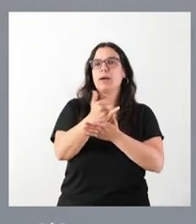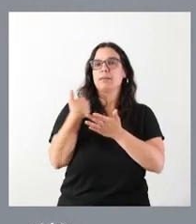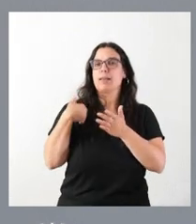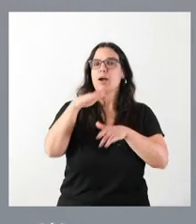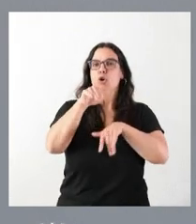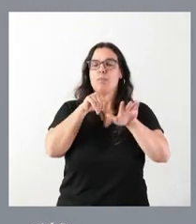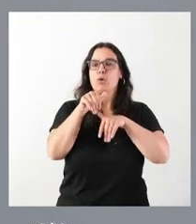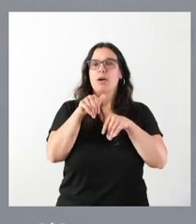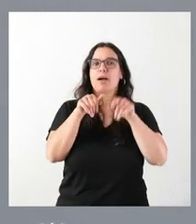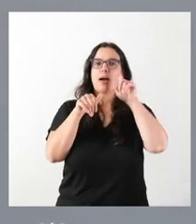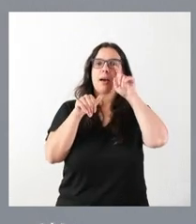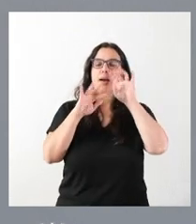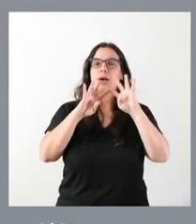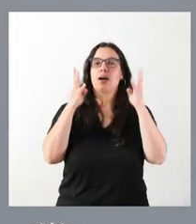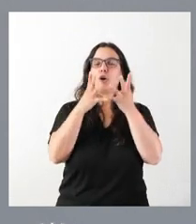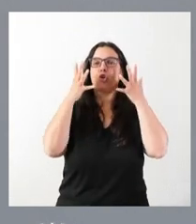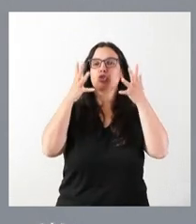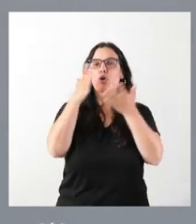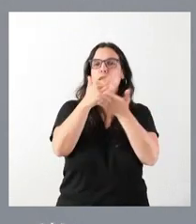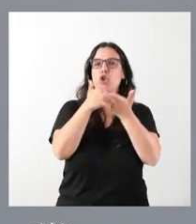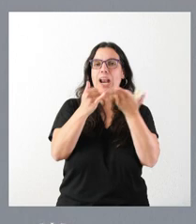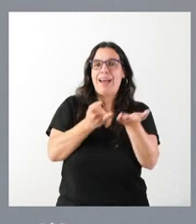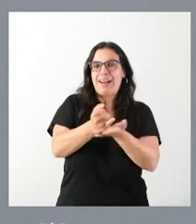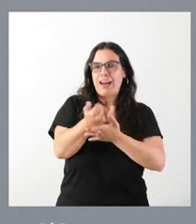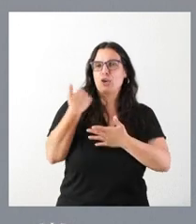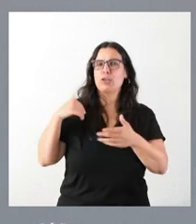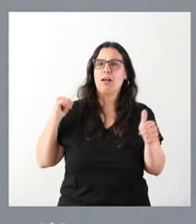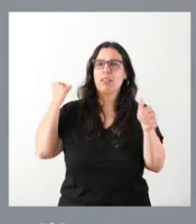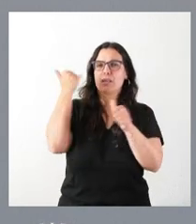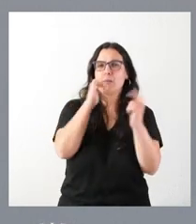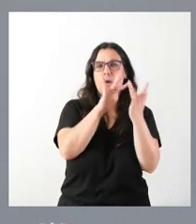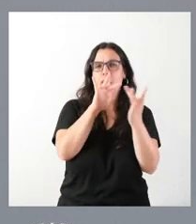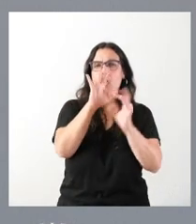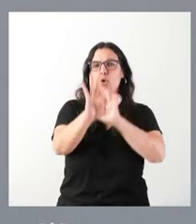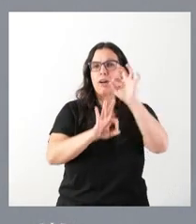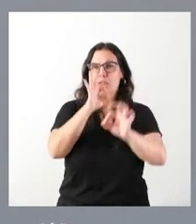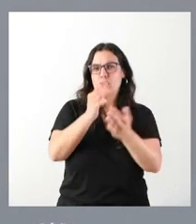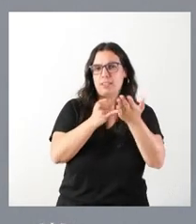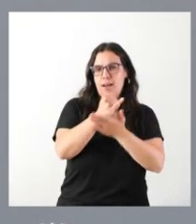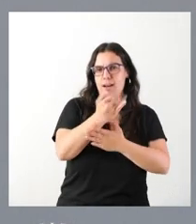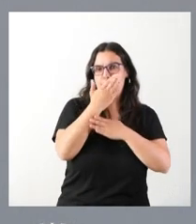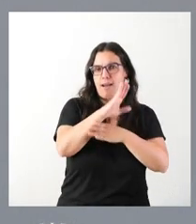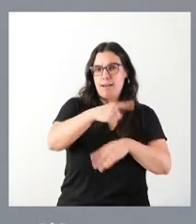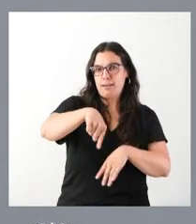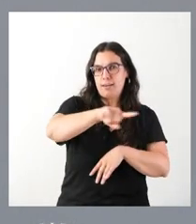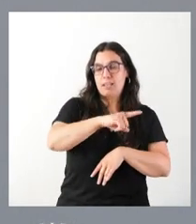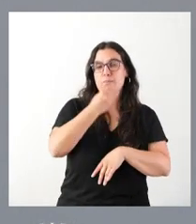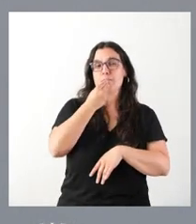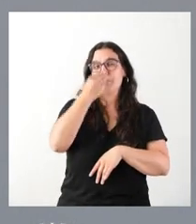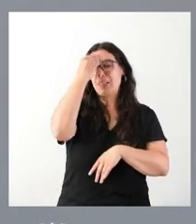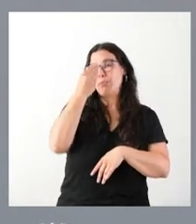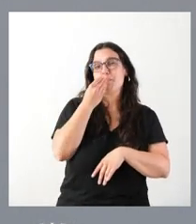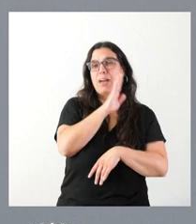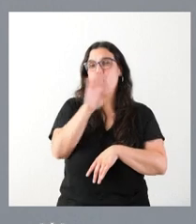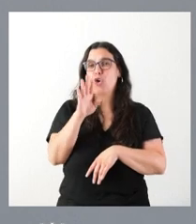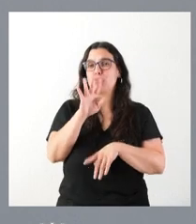consejo regional agrario. Lleva ya un tiempo hablando con las organizaciones agrarias y creo que es el mejor mecanismo, el diálogo y el